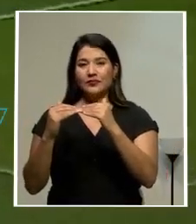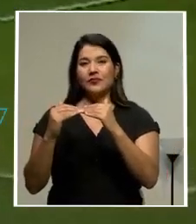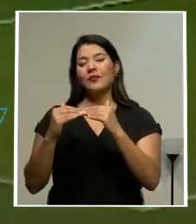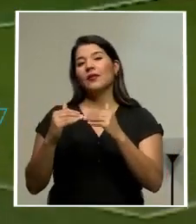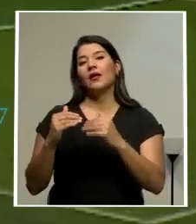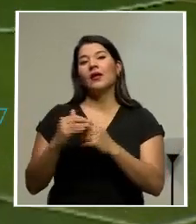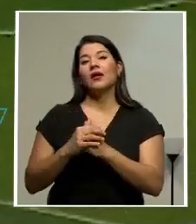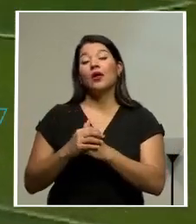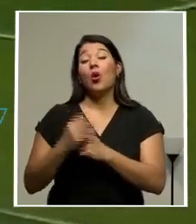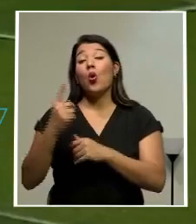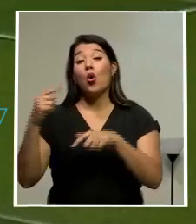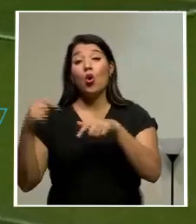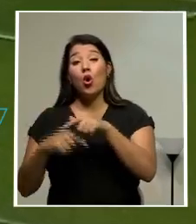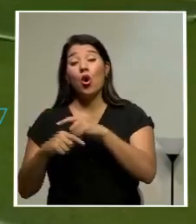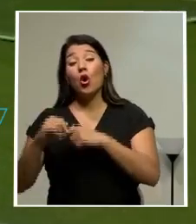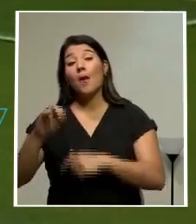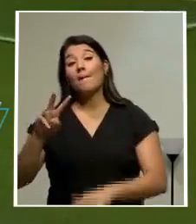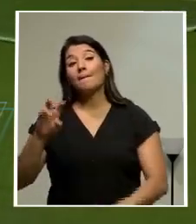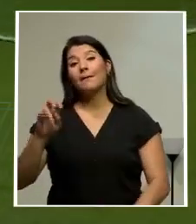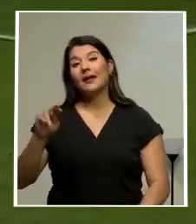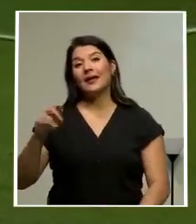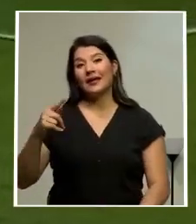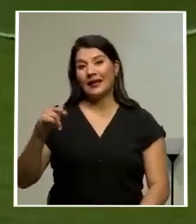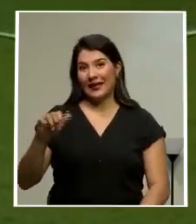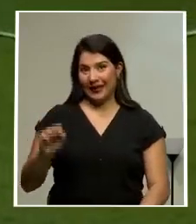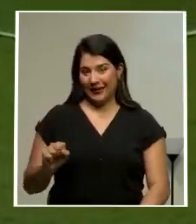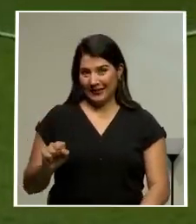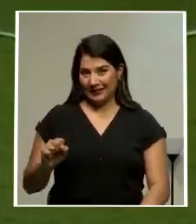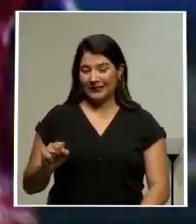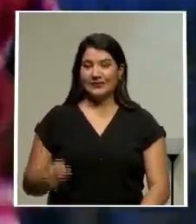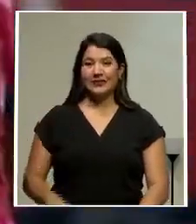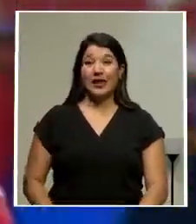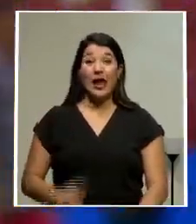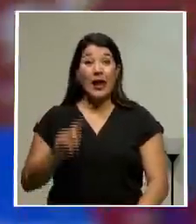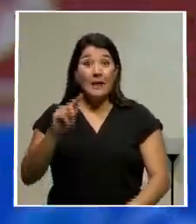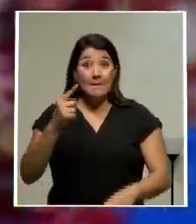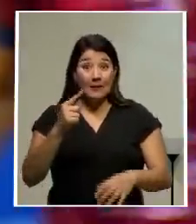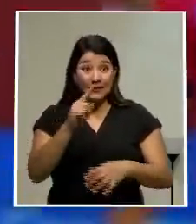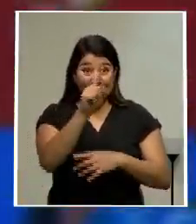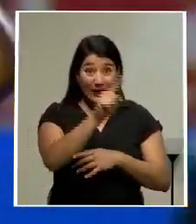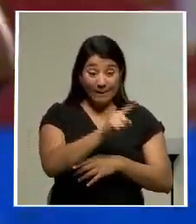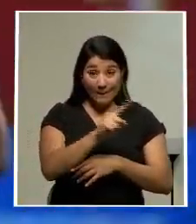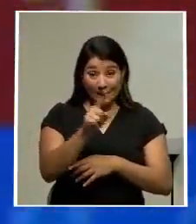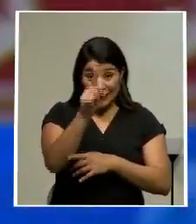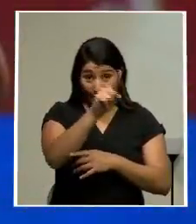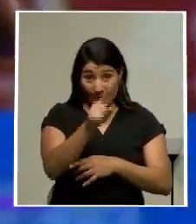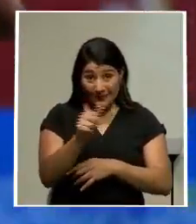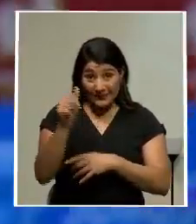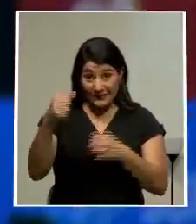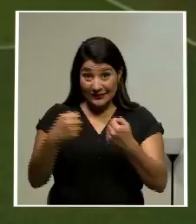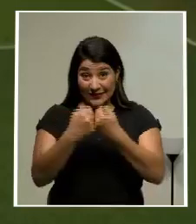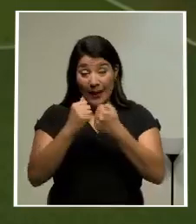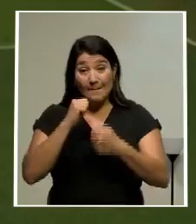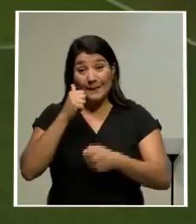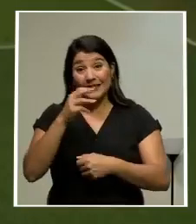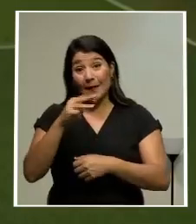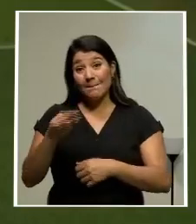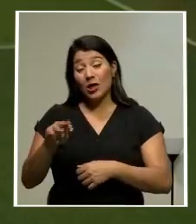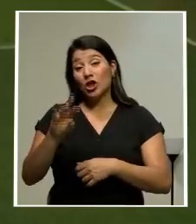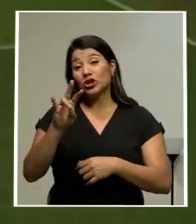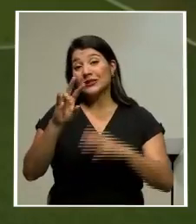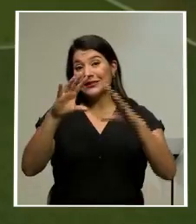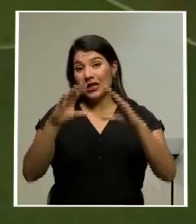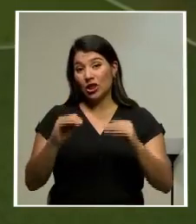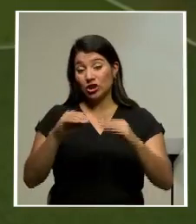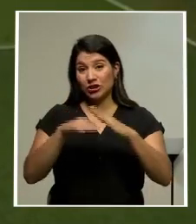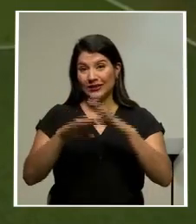con un tanto de Johan Venegas en tiempo de reposición. El primer clásico de la temporada se disputará este miércoles a las 8 de la noche en el